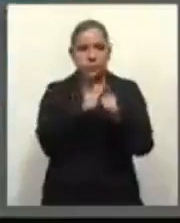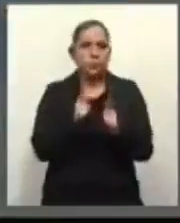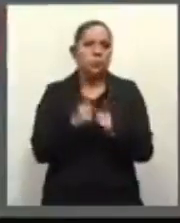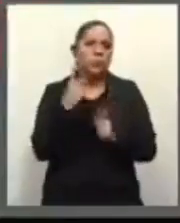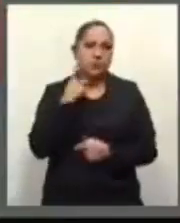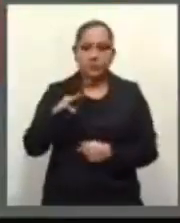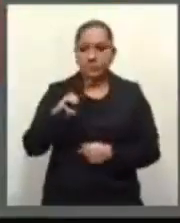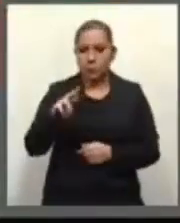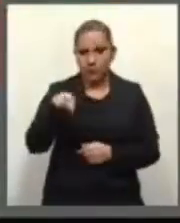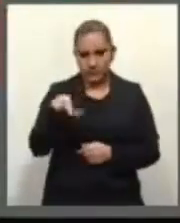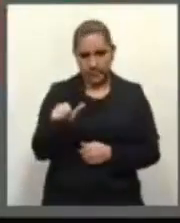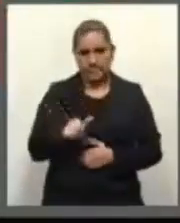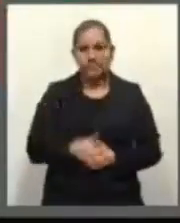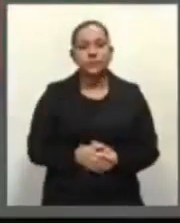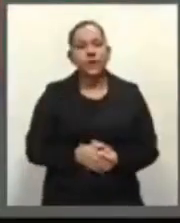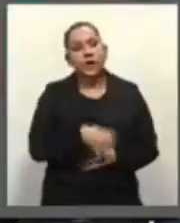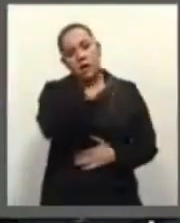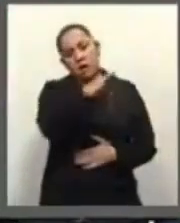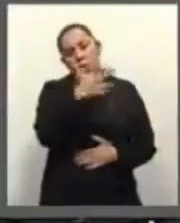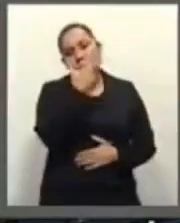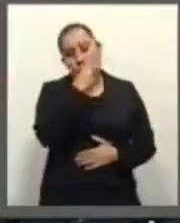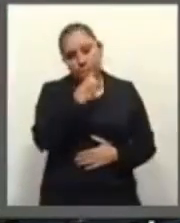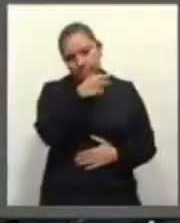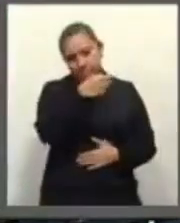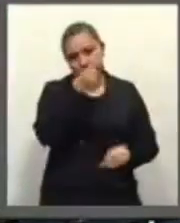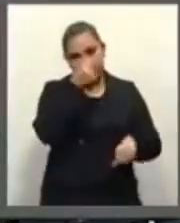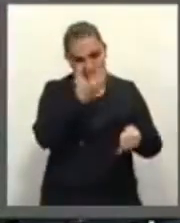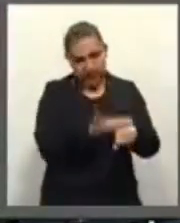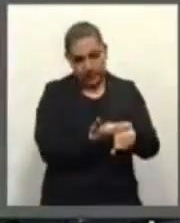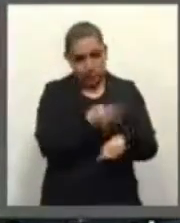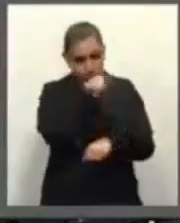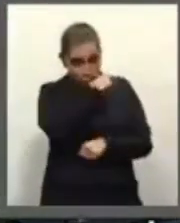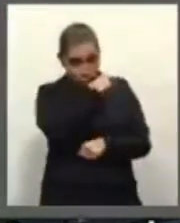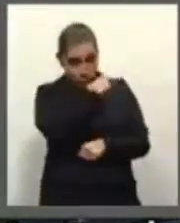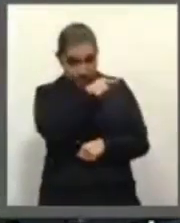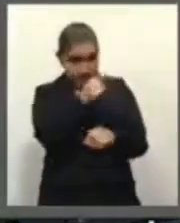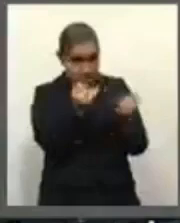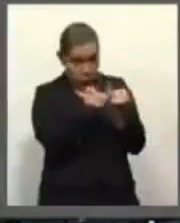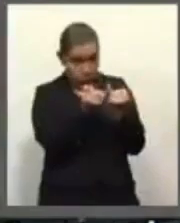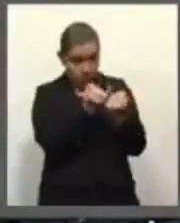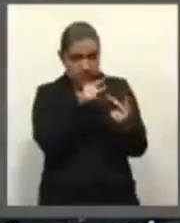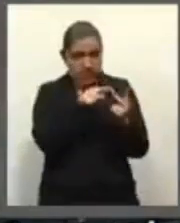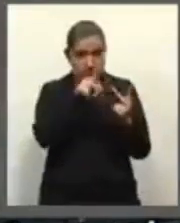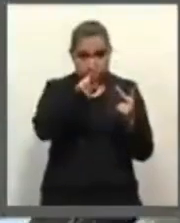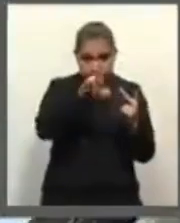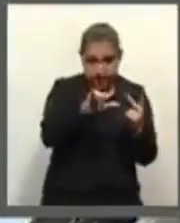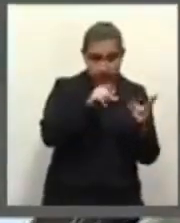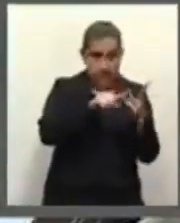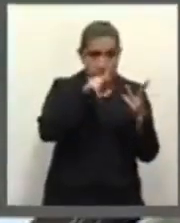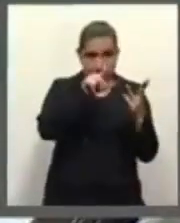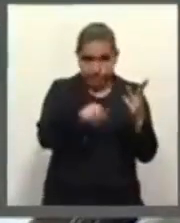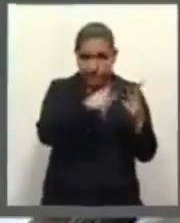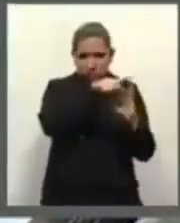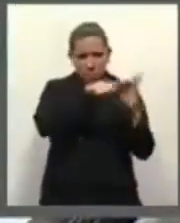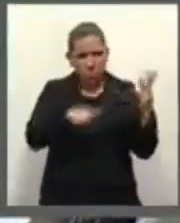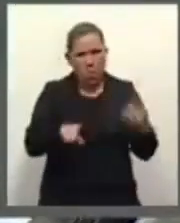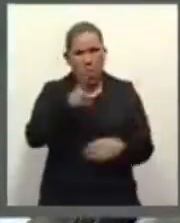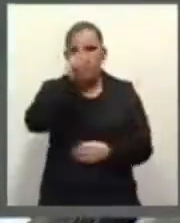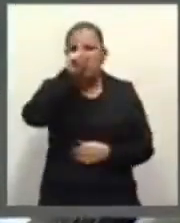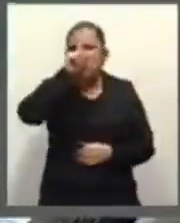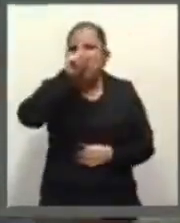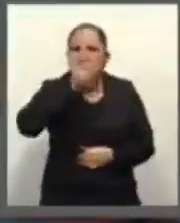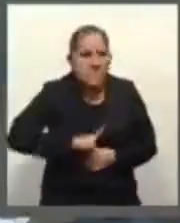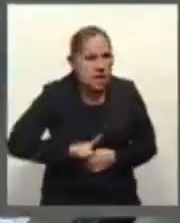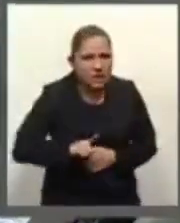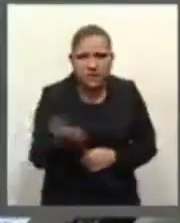Ciudadano secretario, como usted, el PRI y el PAN en este recinto mienten sistemáticamente. El